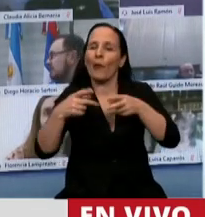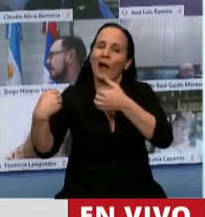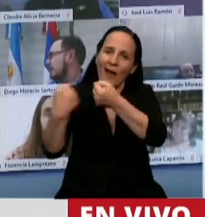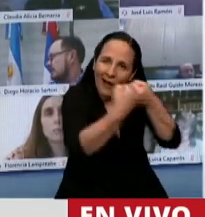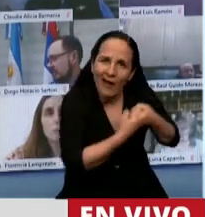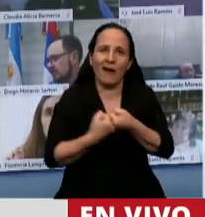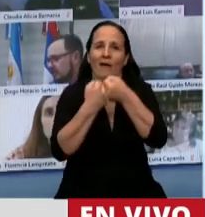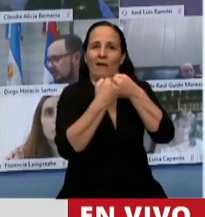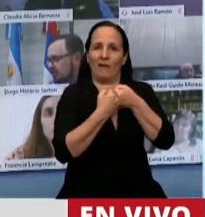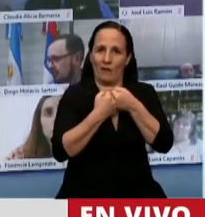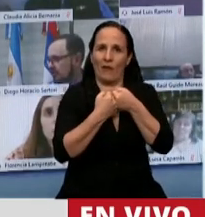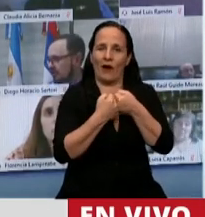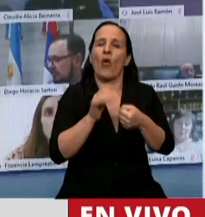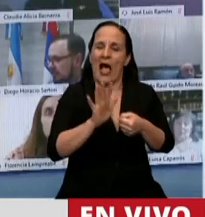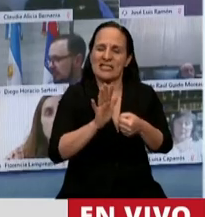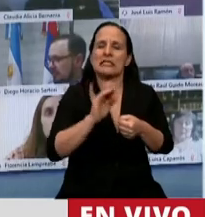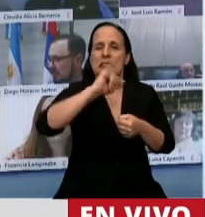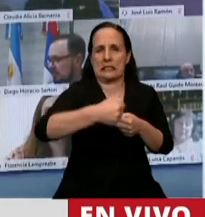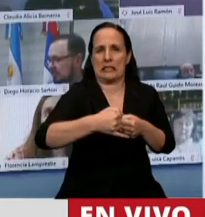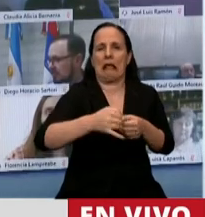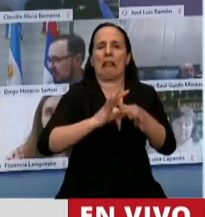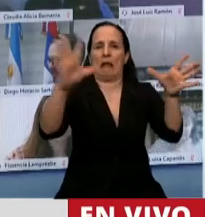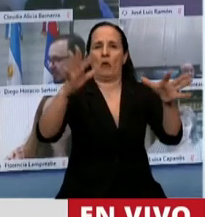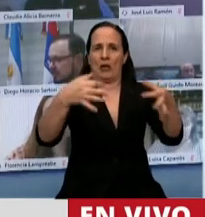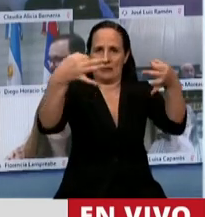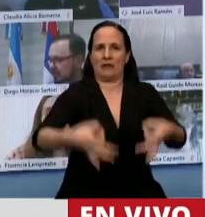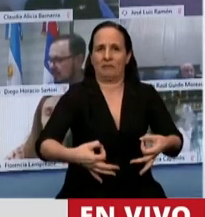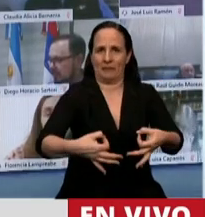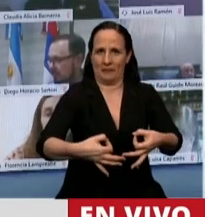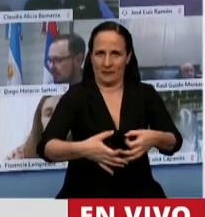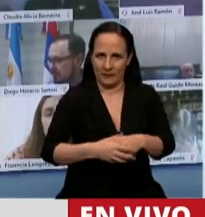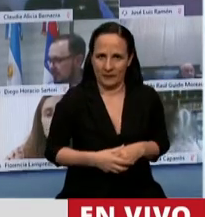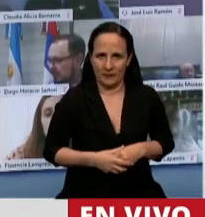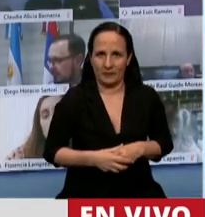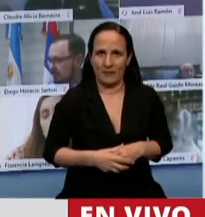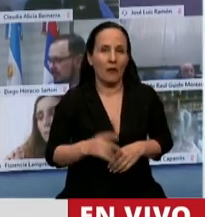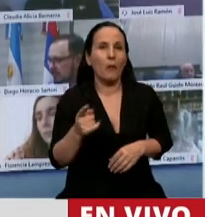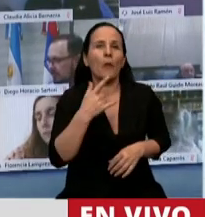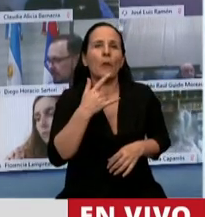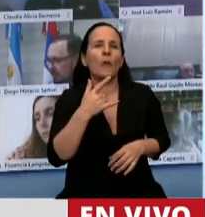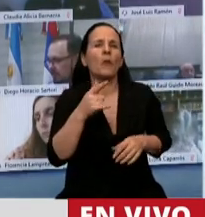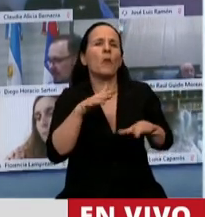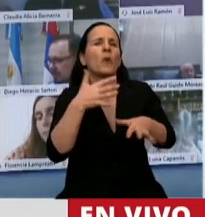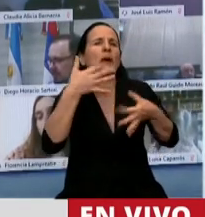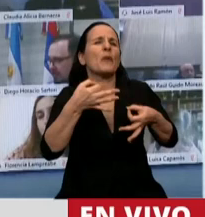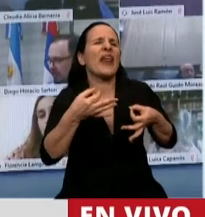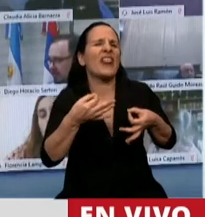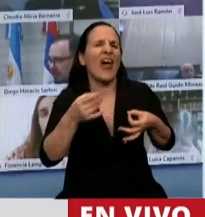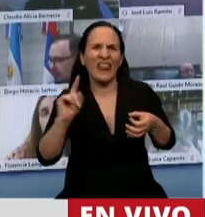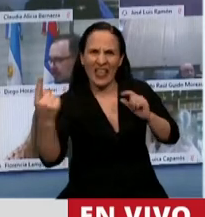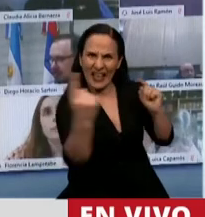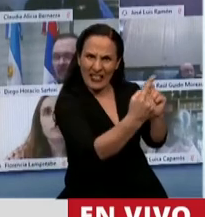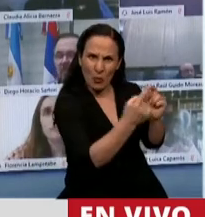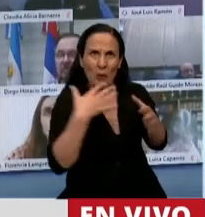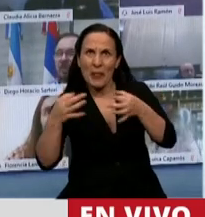y del acuerdo como se construye una democracia. La verdad es una construcción colectiva no individual.